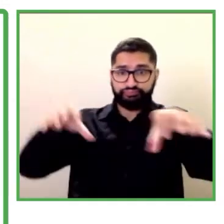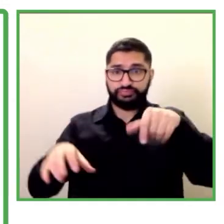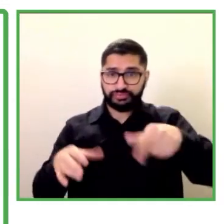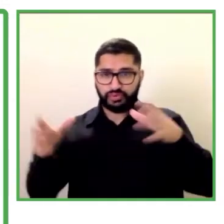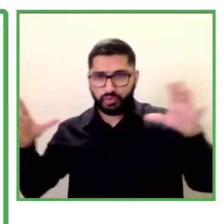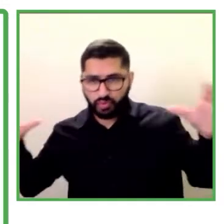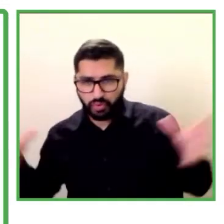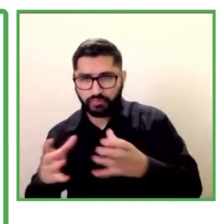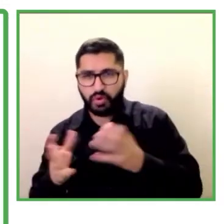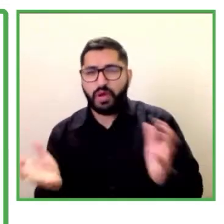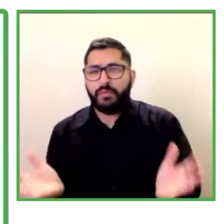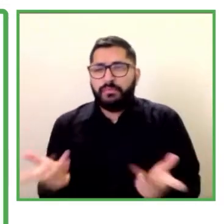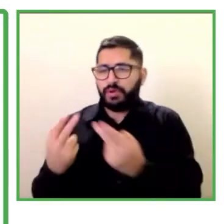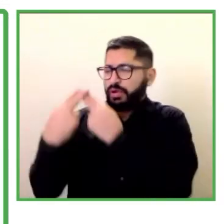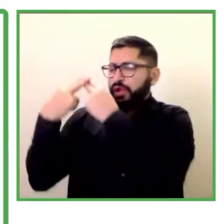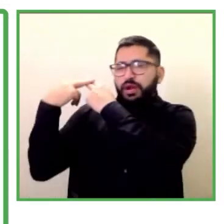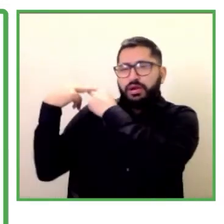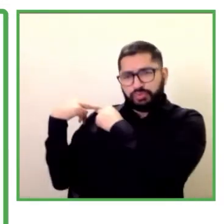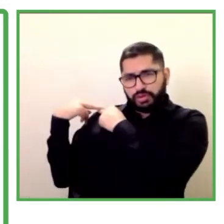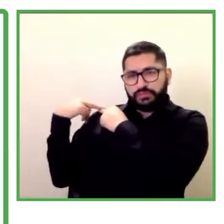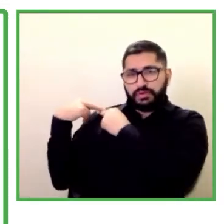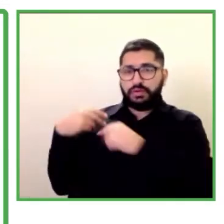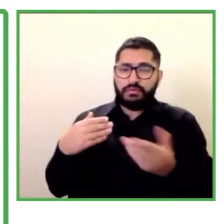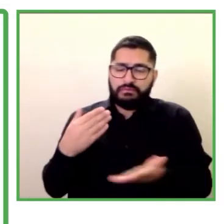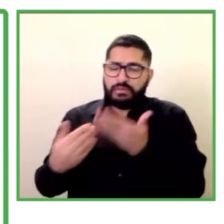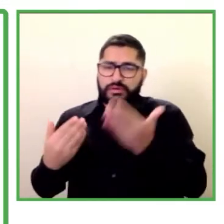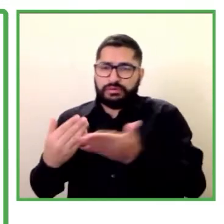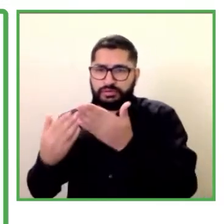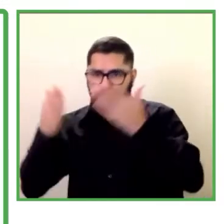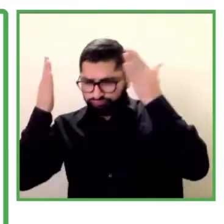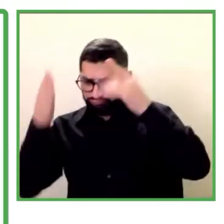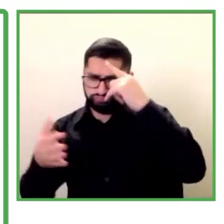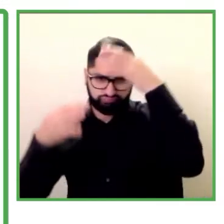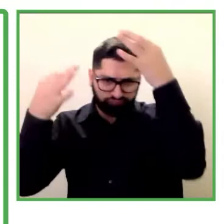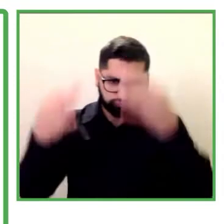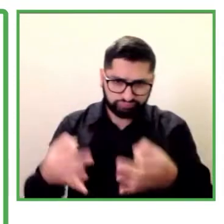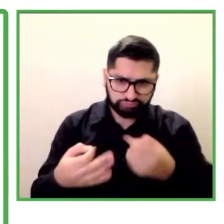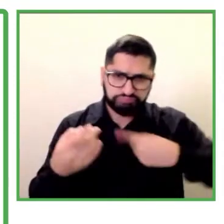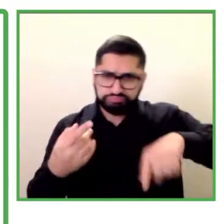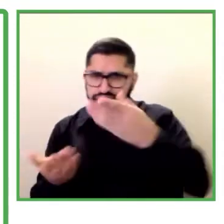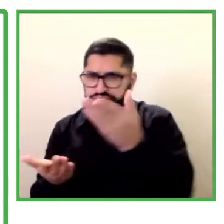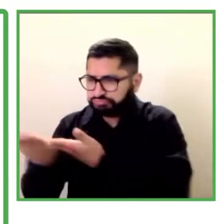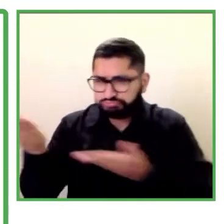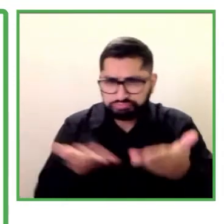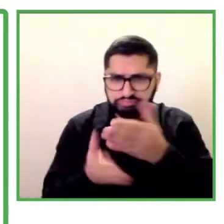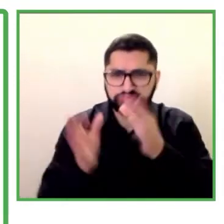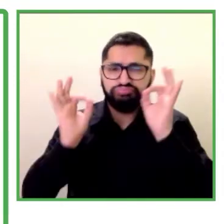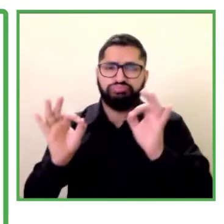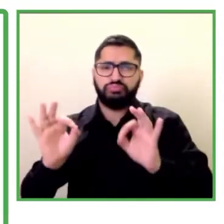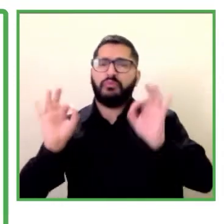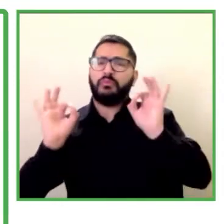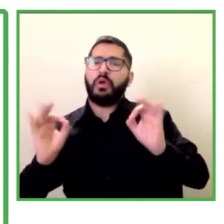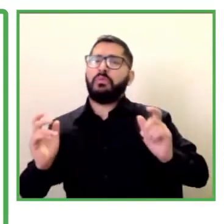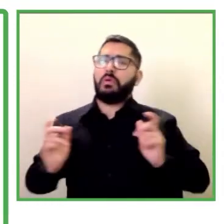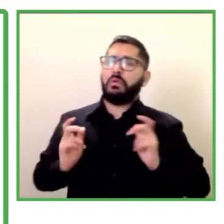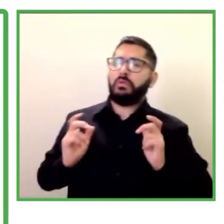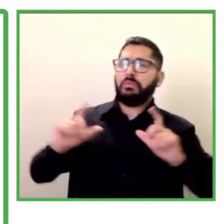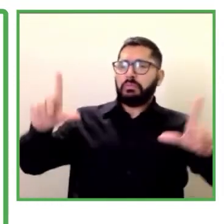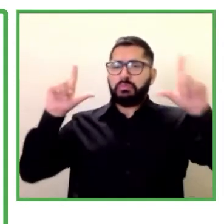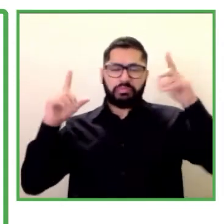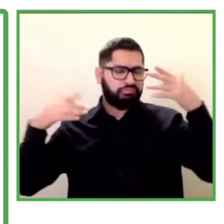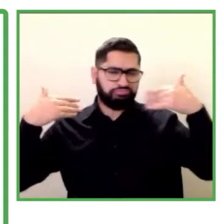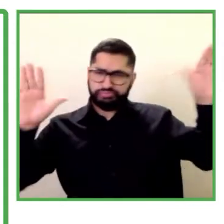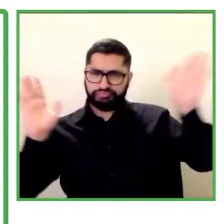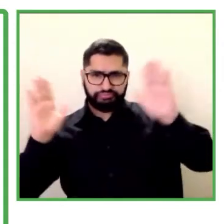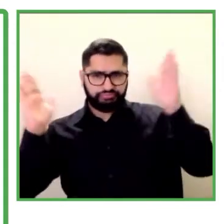facilita la toma de decisiones y las conversaciones no nos preocupa tanto las burocracias de algunas organizaciones por ejemplo lo que sí es difícil es poder